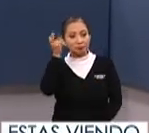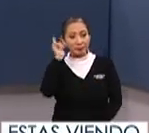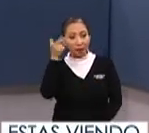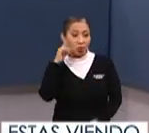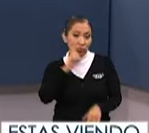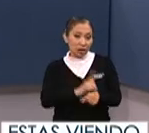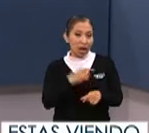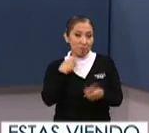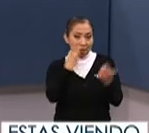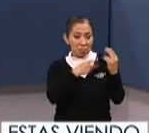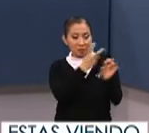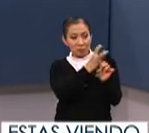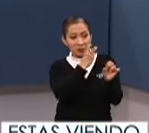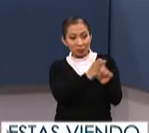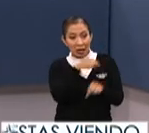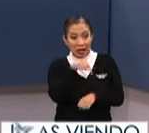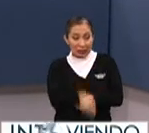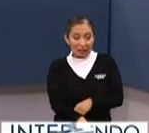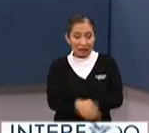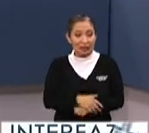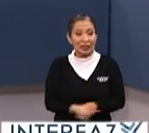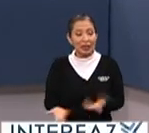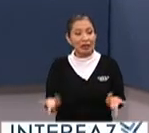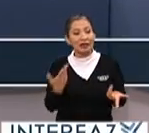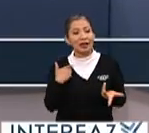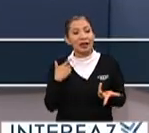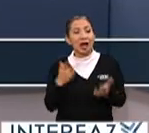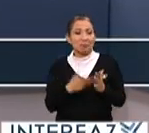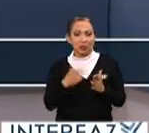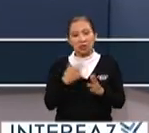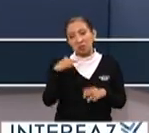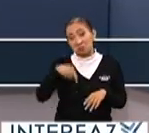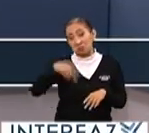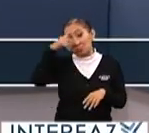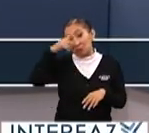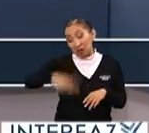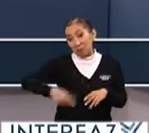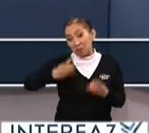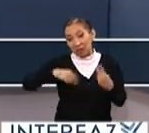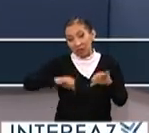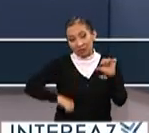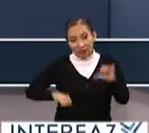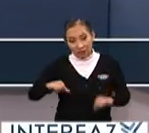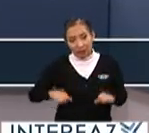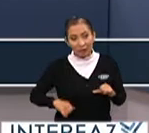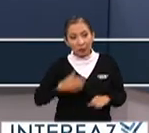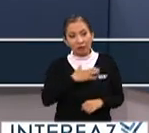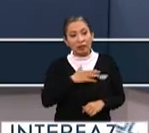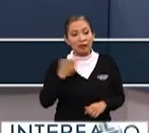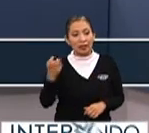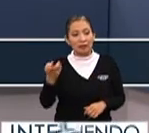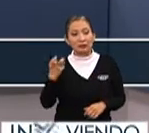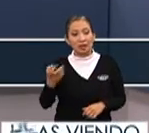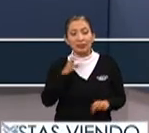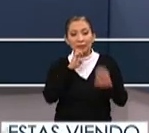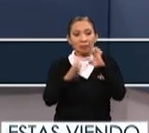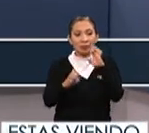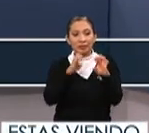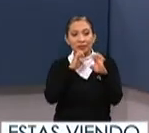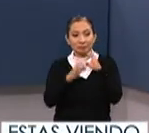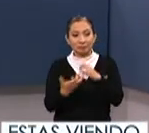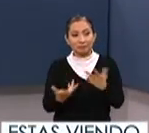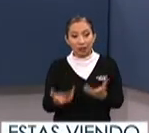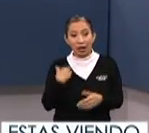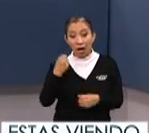pues un día de estos lo tengamos en el estudio viene de vez en cuando a la Ciudad de México a algunas actividades aquí que bueno pues ahí está esta gran entrevista Ana Cris que